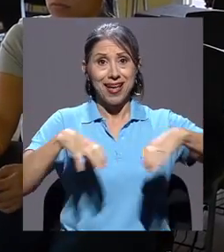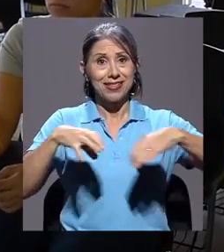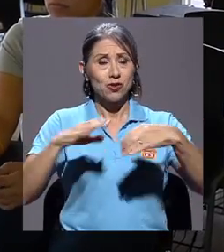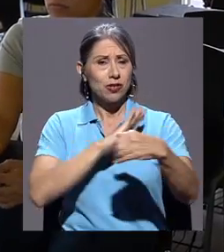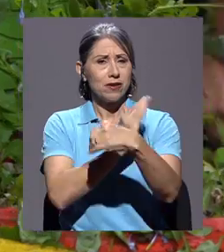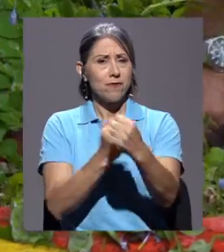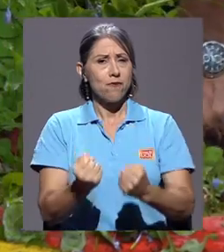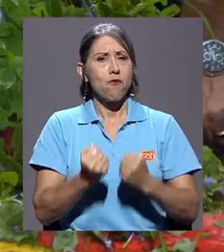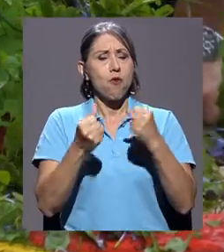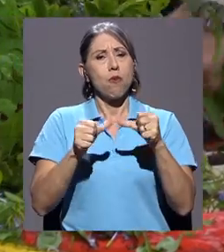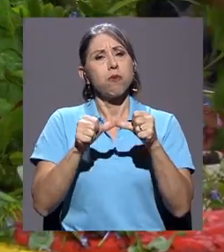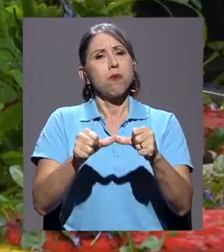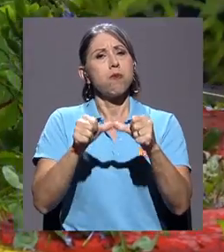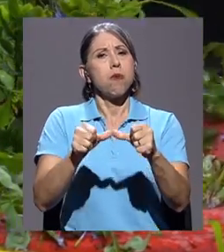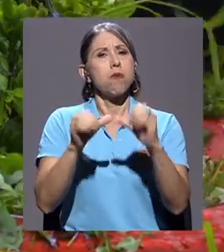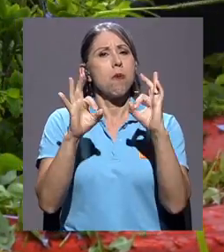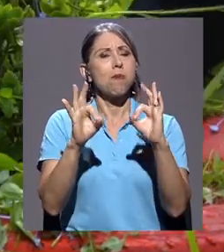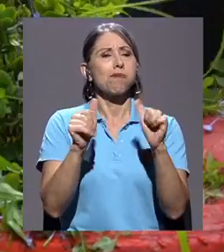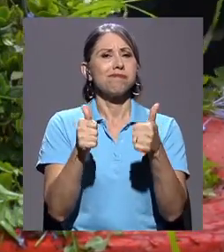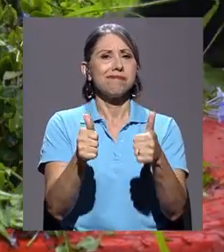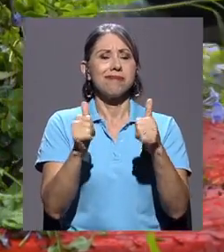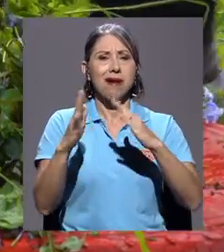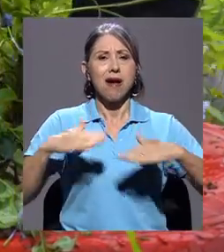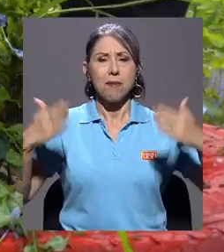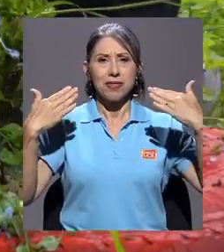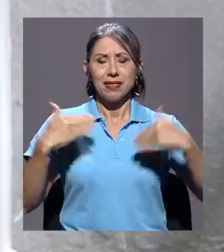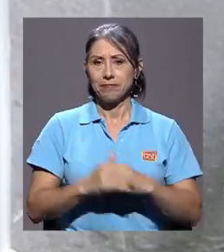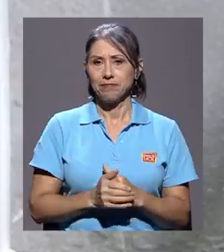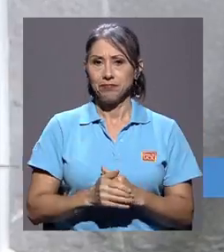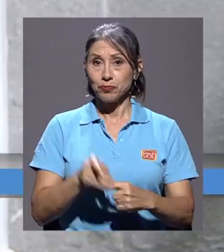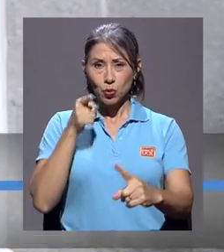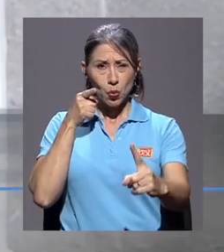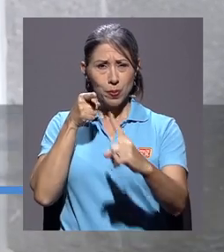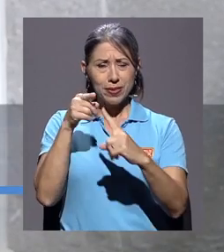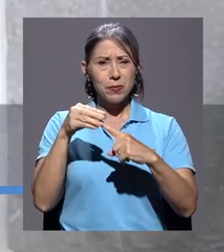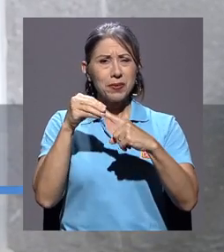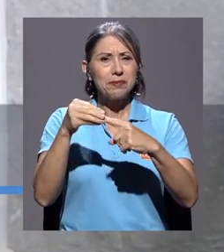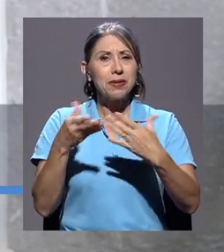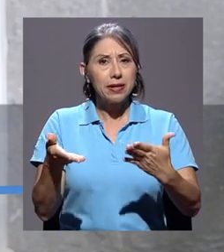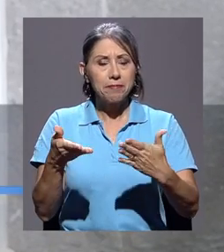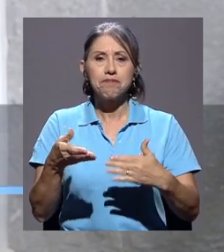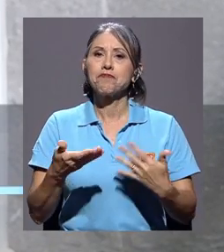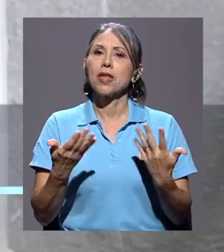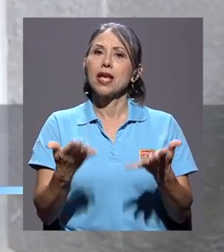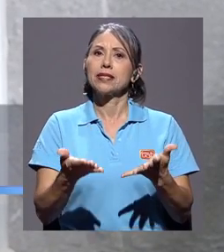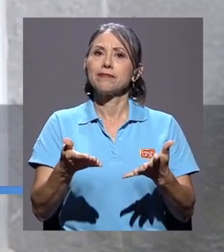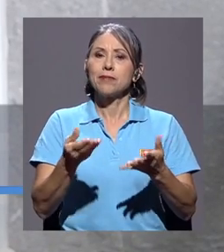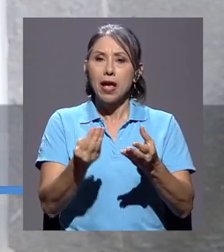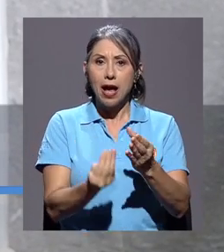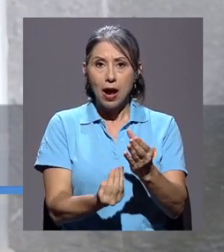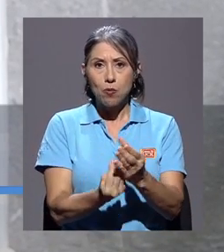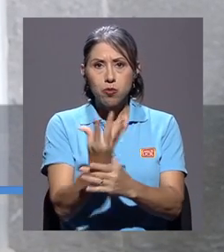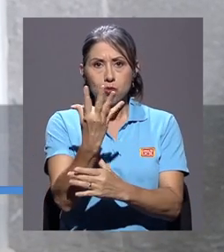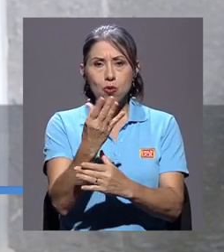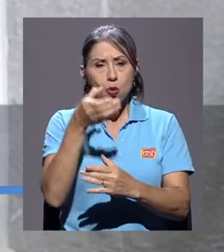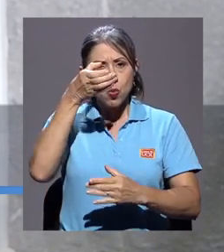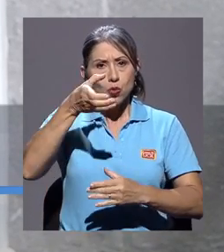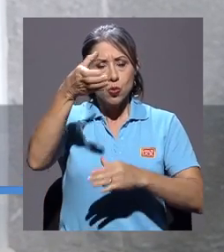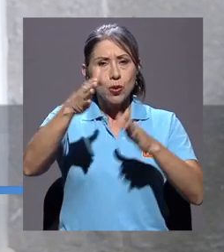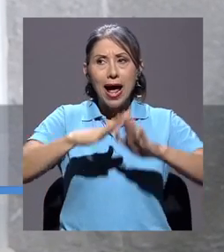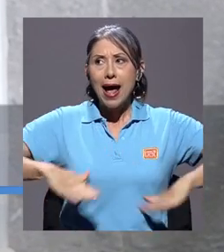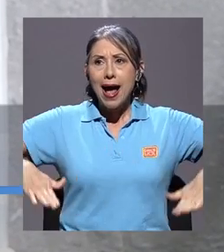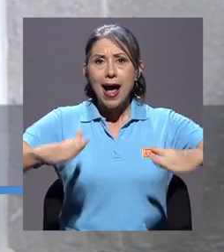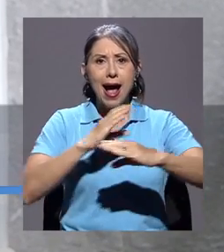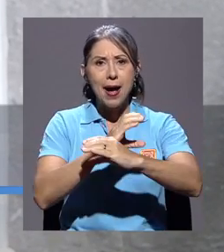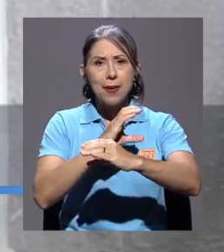sostenibilidad ambiental. El objetivo principal del Galardón Ambiental es crear una cultura ambiental en la Universidad de Costa Rica, que